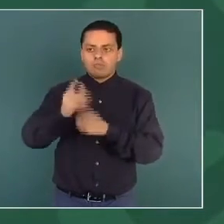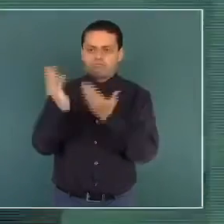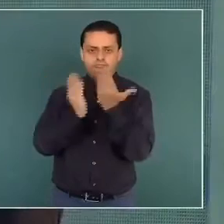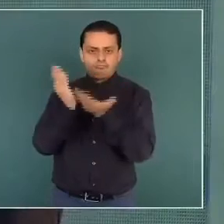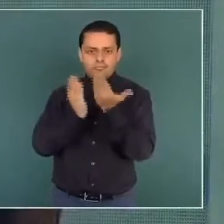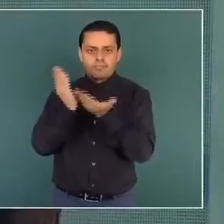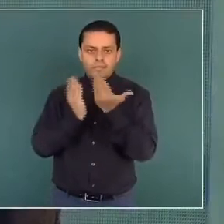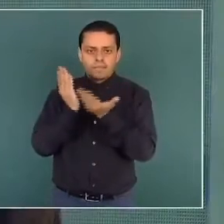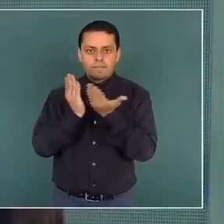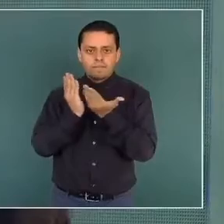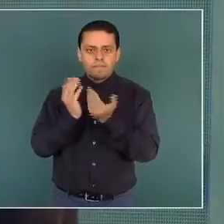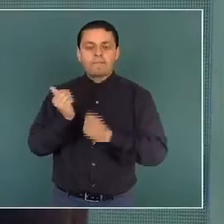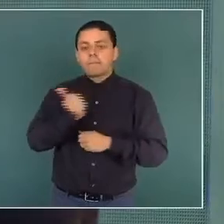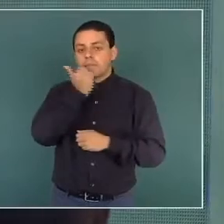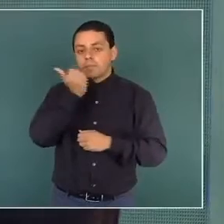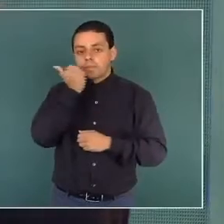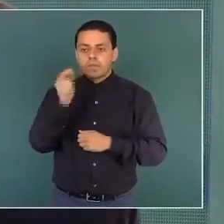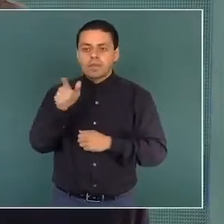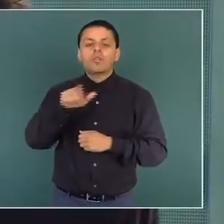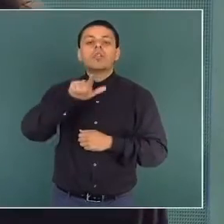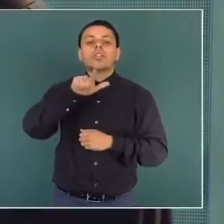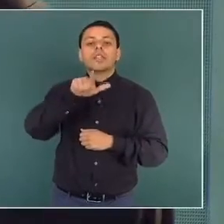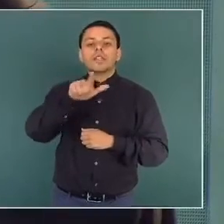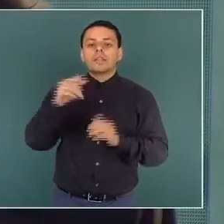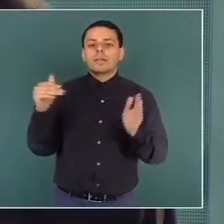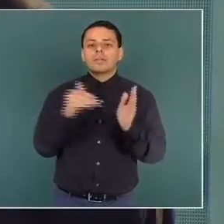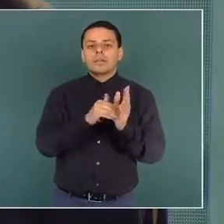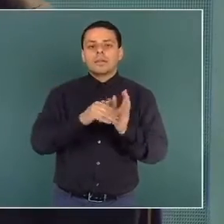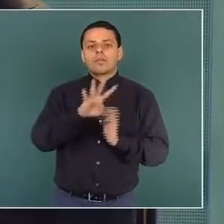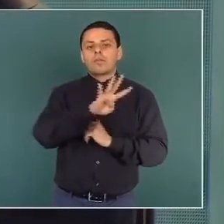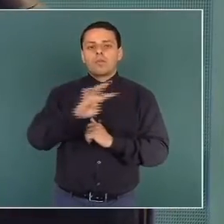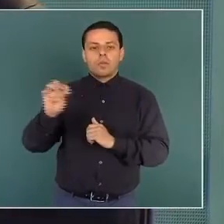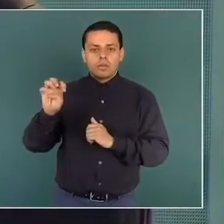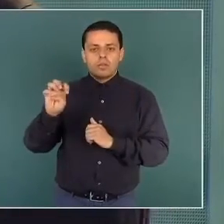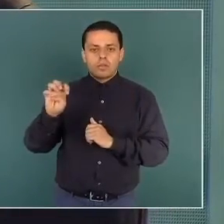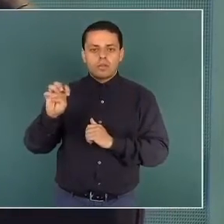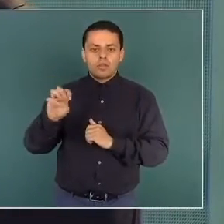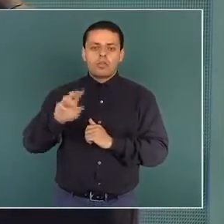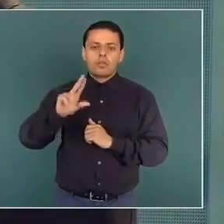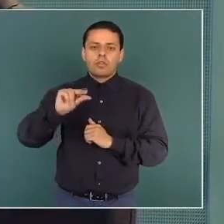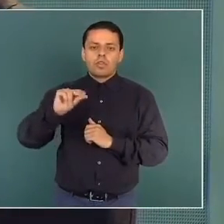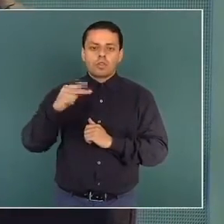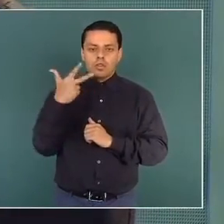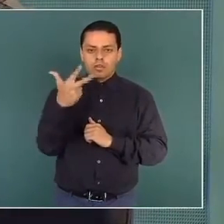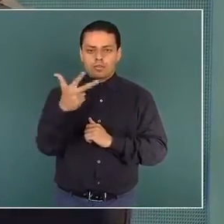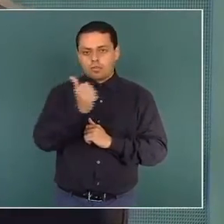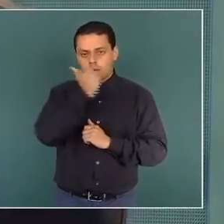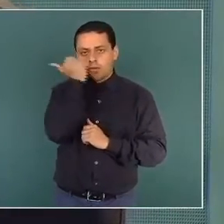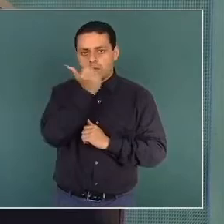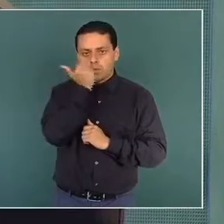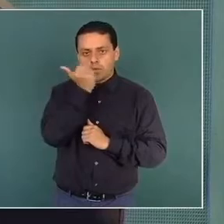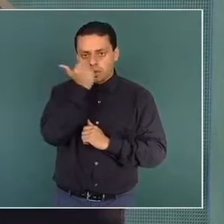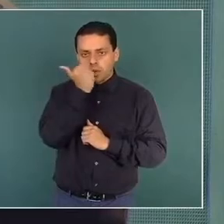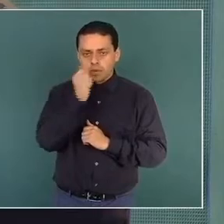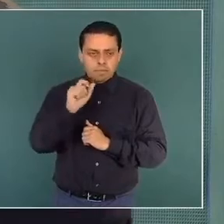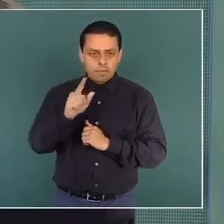se benefician 17.488 estudiantes.